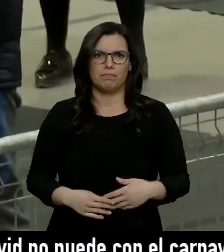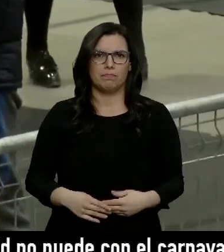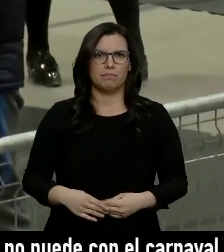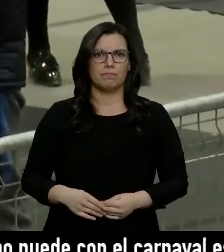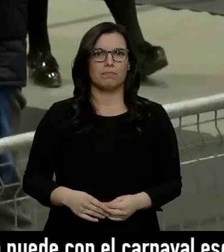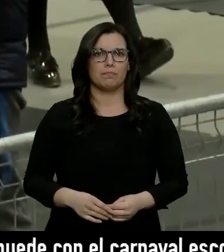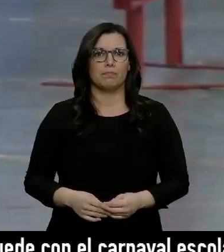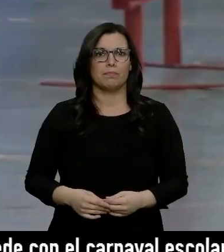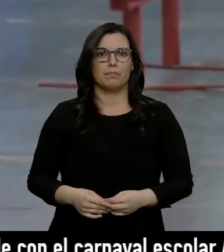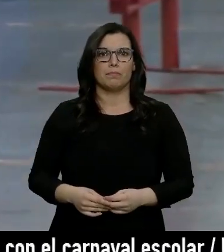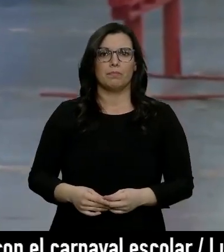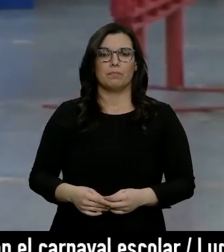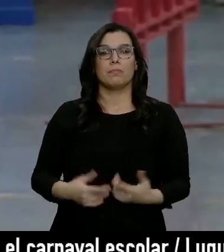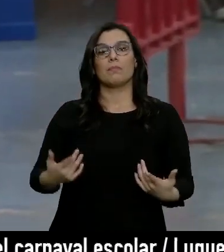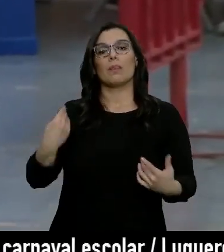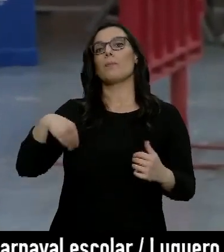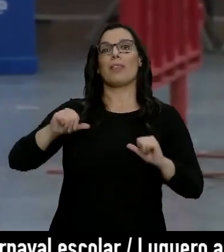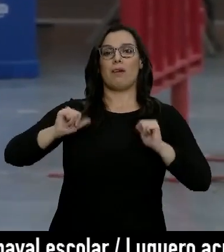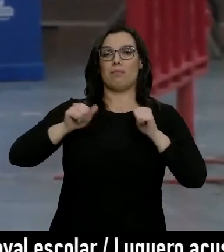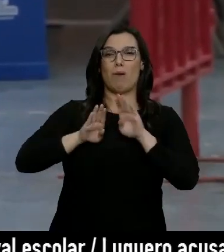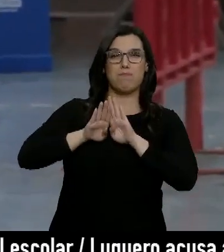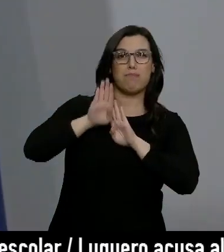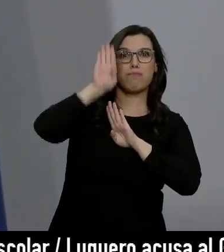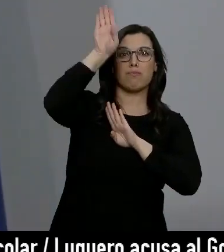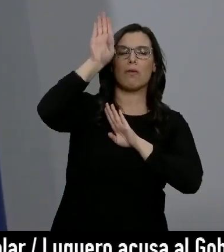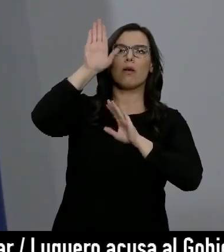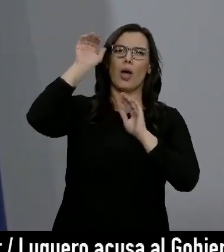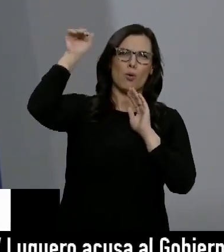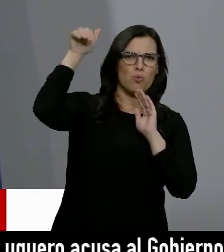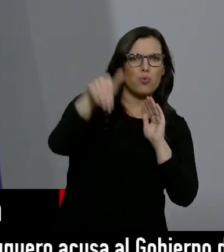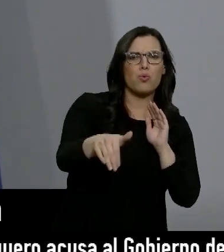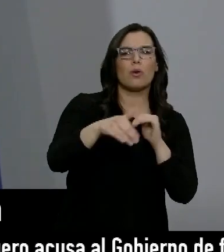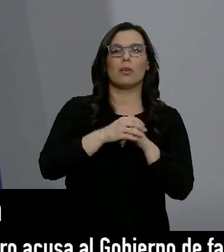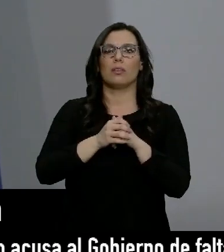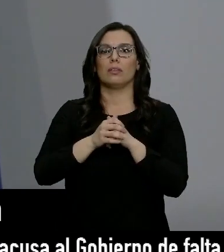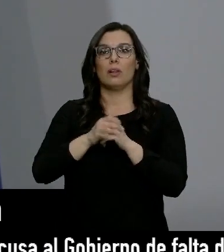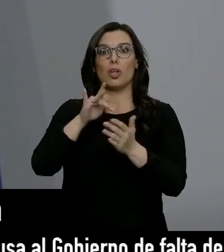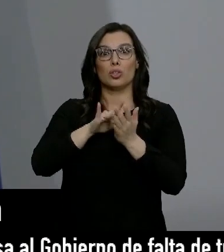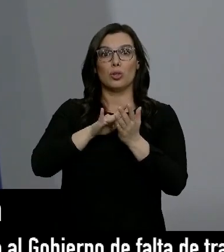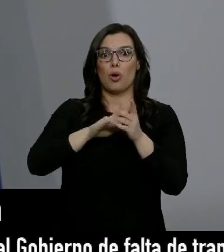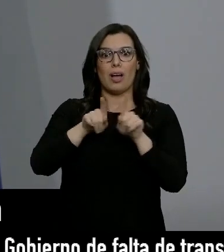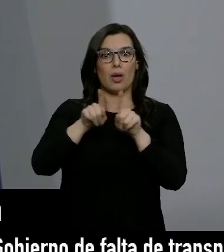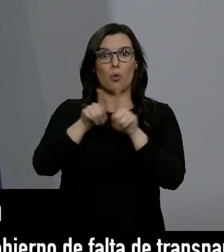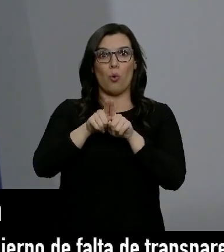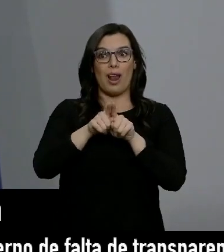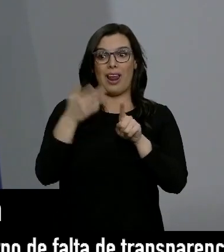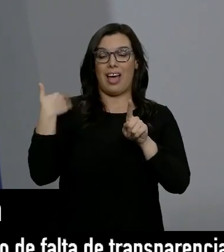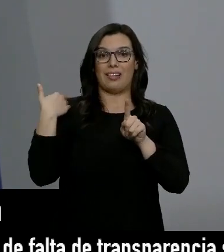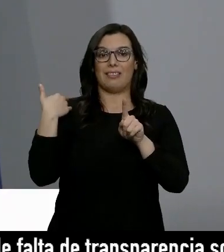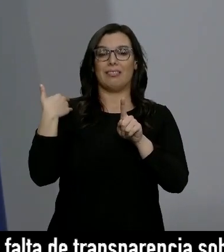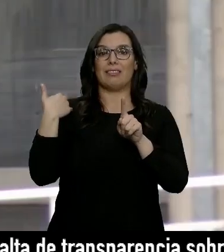Tras el crecimiento en pared, comienza la bajada con la misma pendiente. Estamos bajando casi tan rápidamente o más